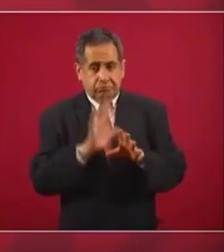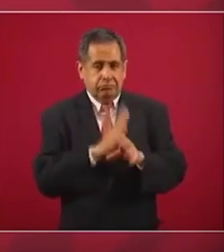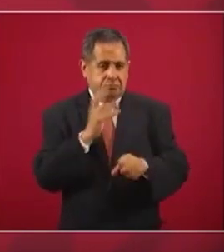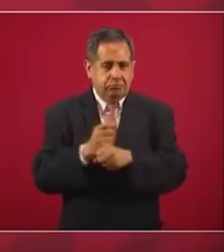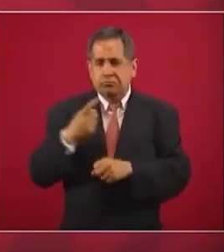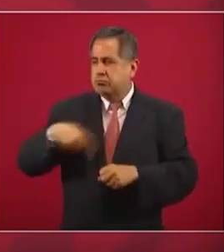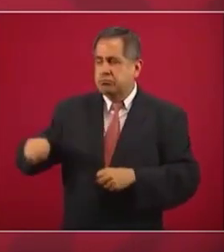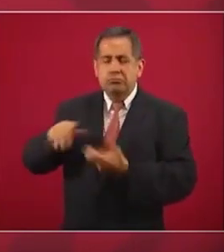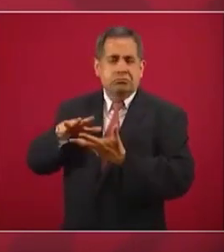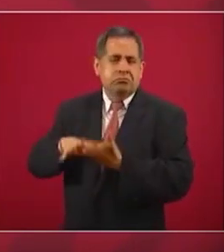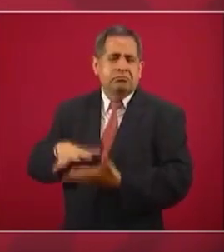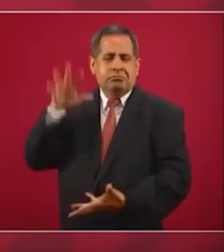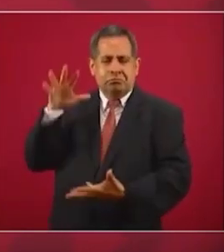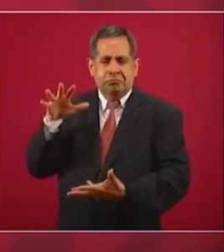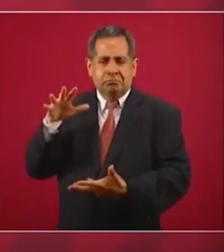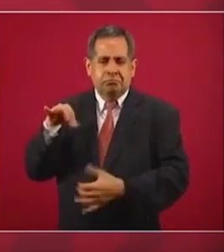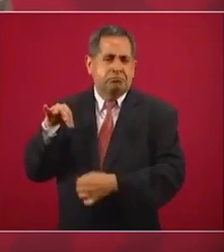mayoría.